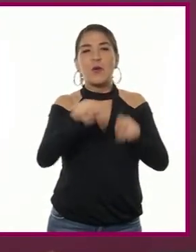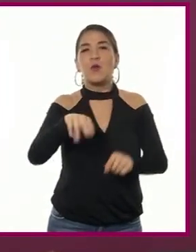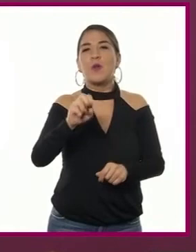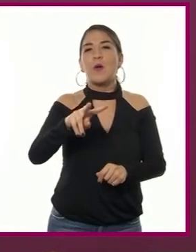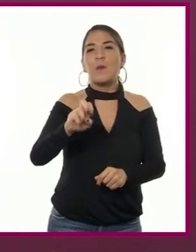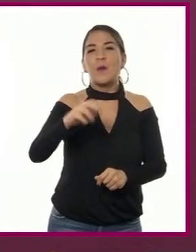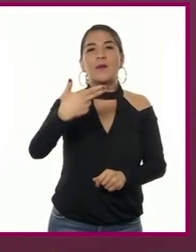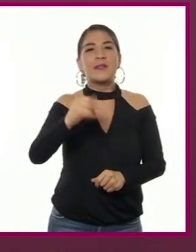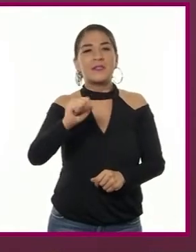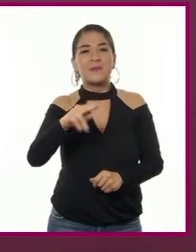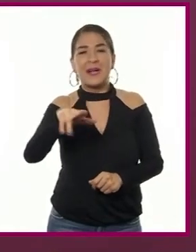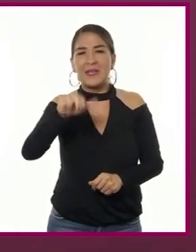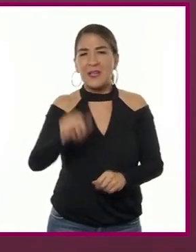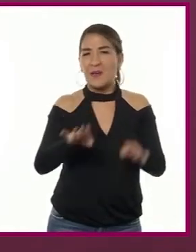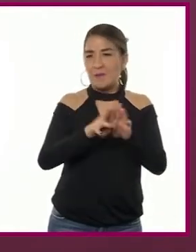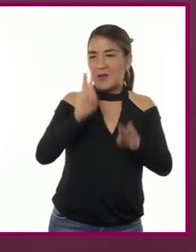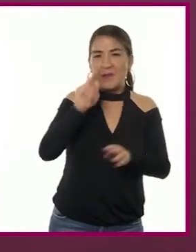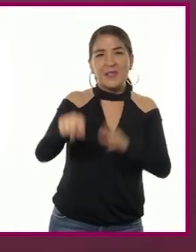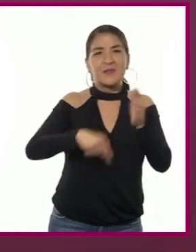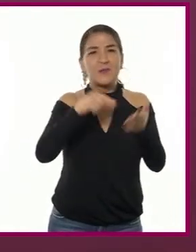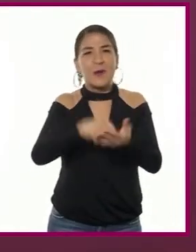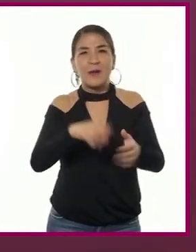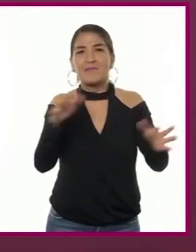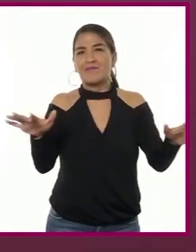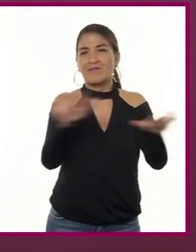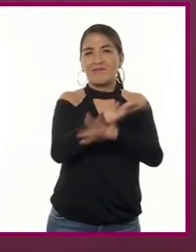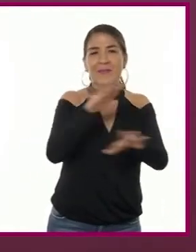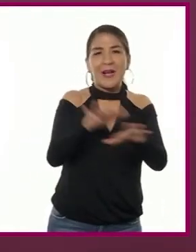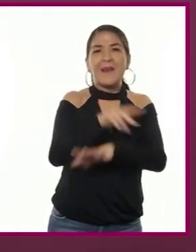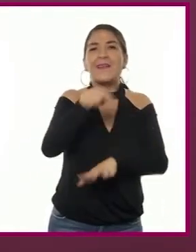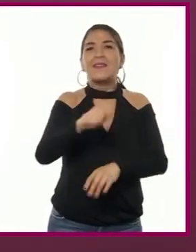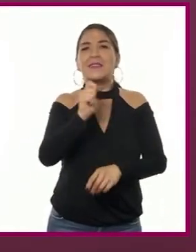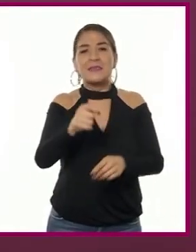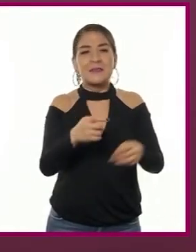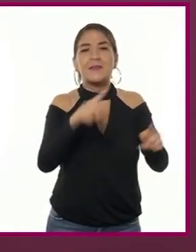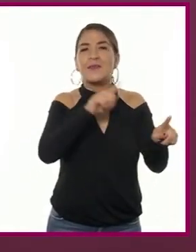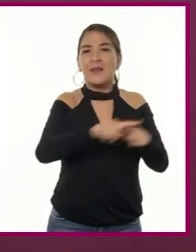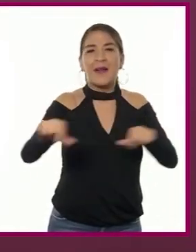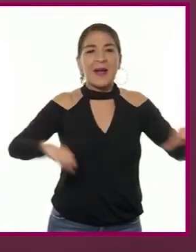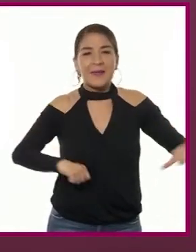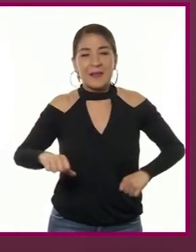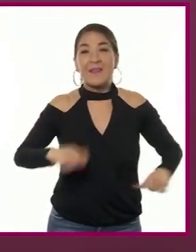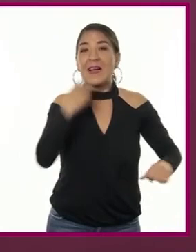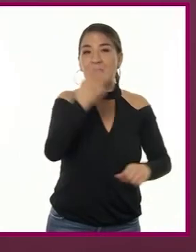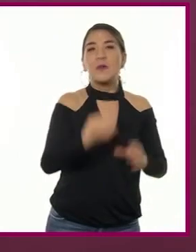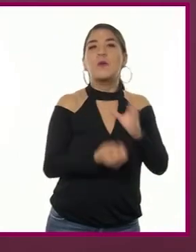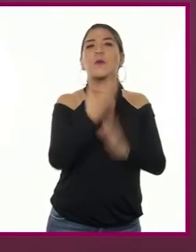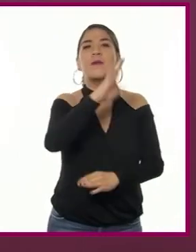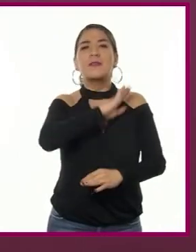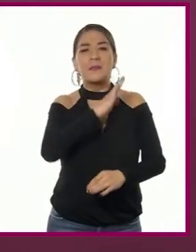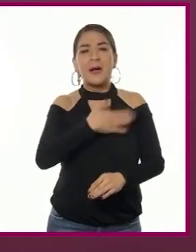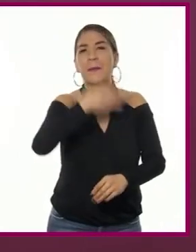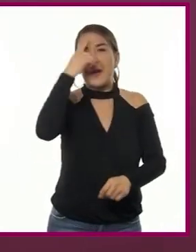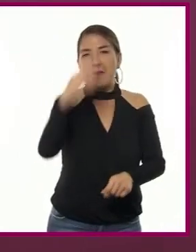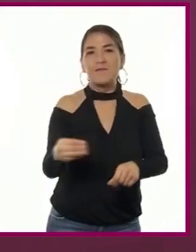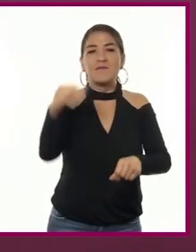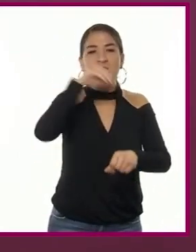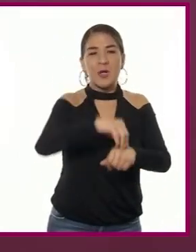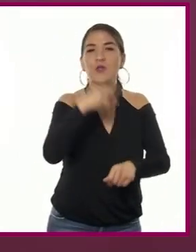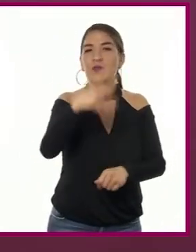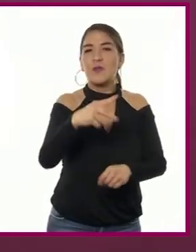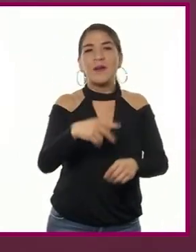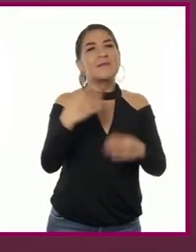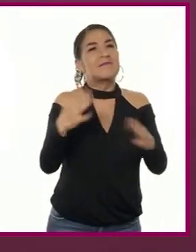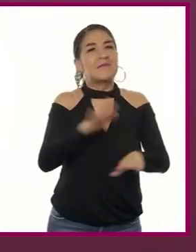despegó a niveles nunca vistos, con incrementos sostenidos en la producción, que llevaron a la Nueva España a posicionarse como la principal